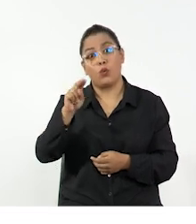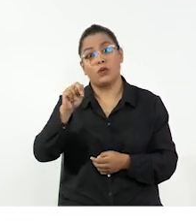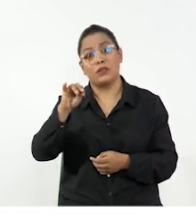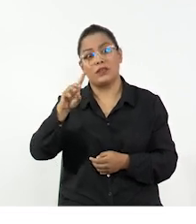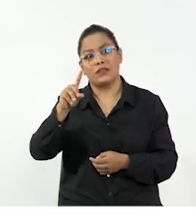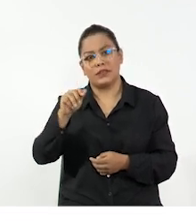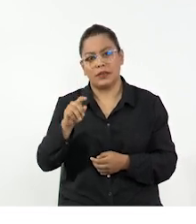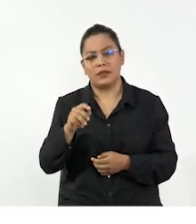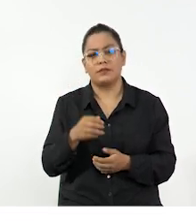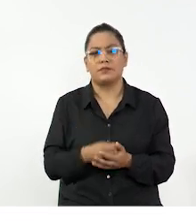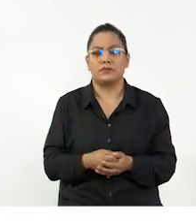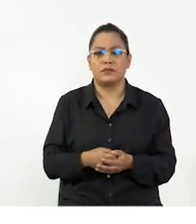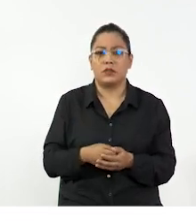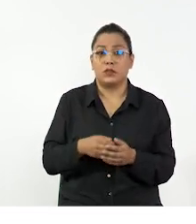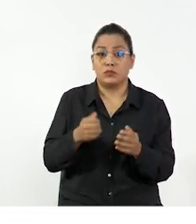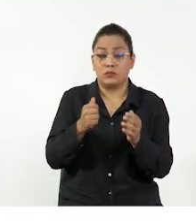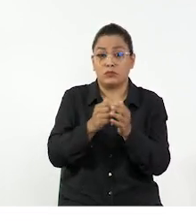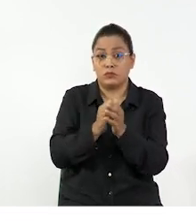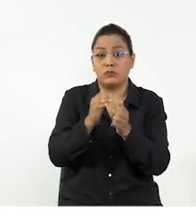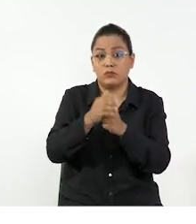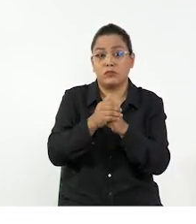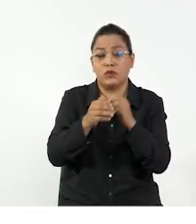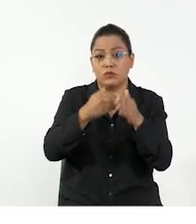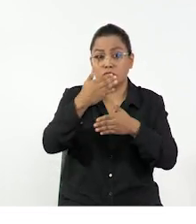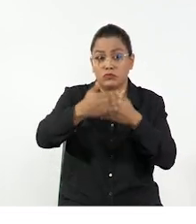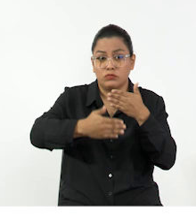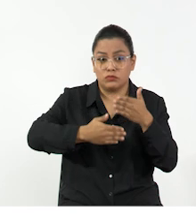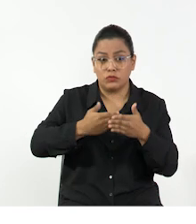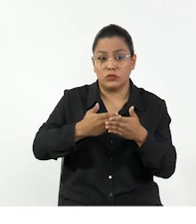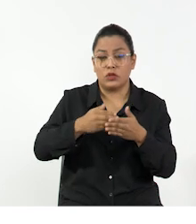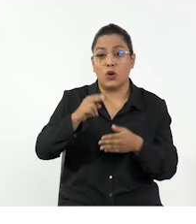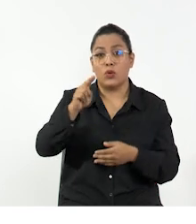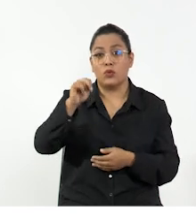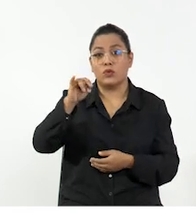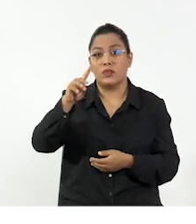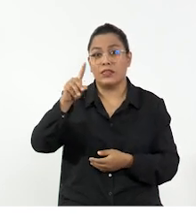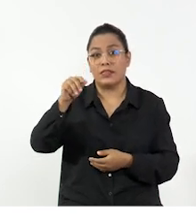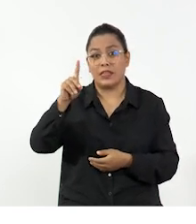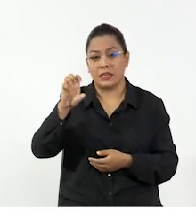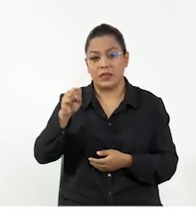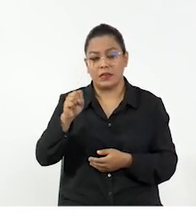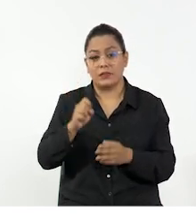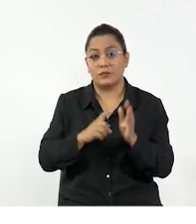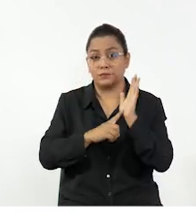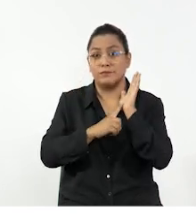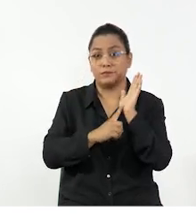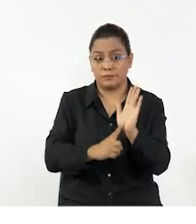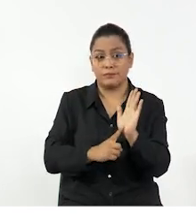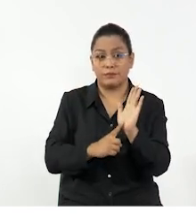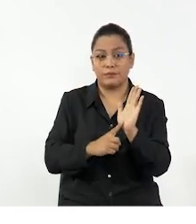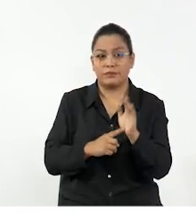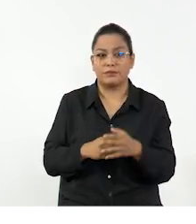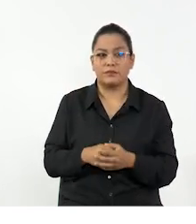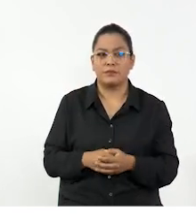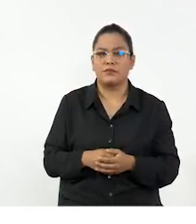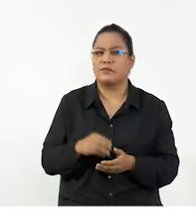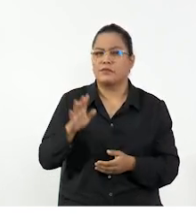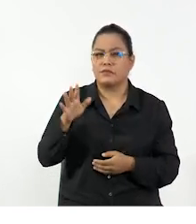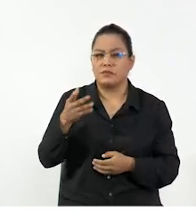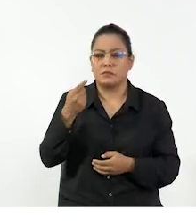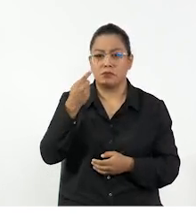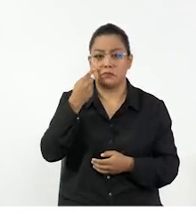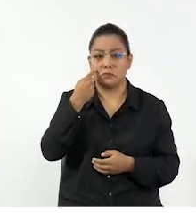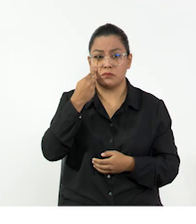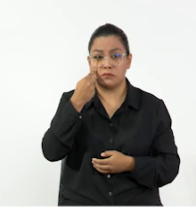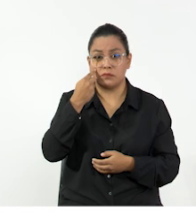es un fenómeno estudiado en la física y cada unidad está representada específicamente para una magnitud.